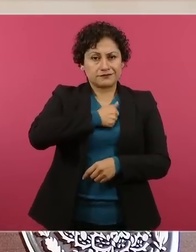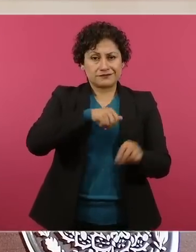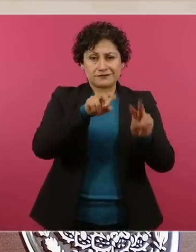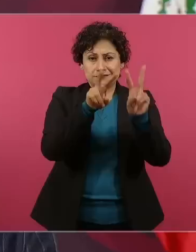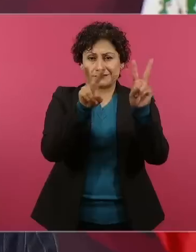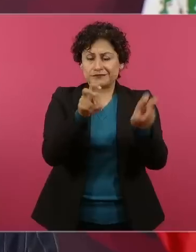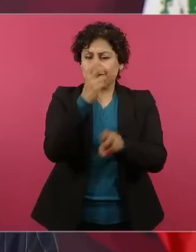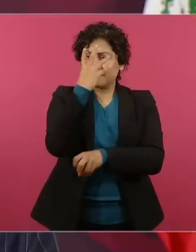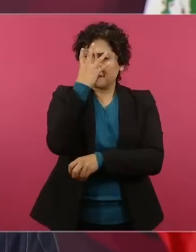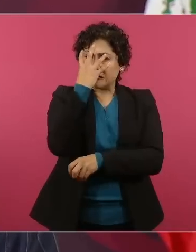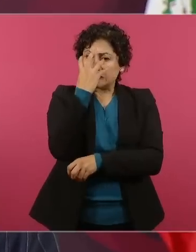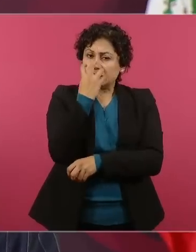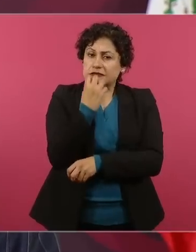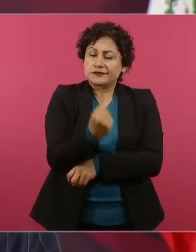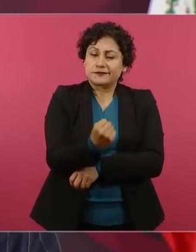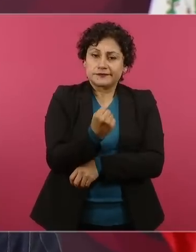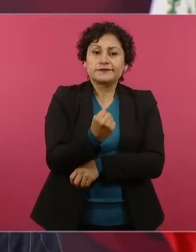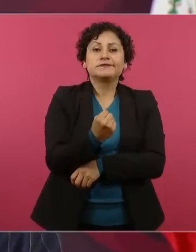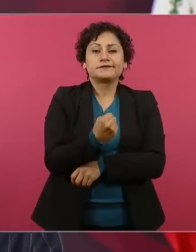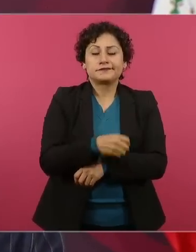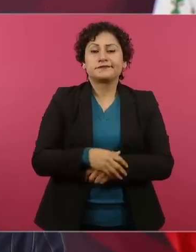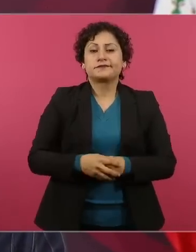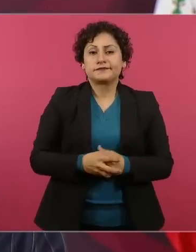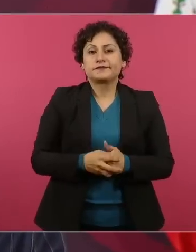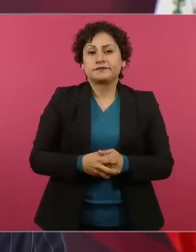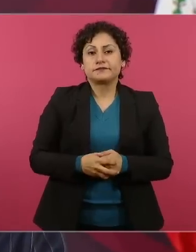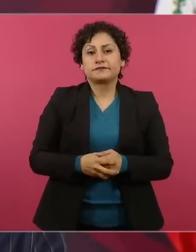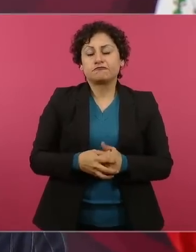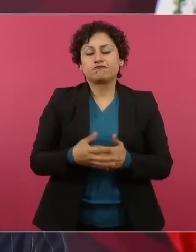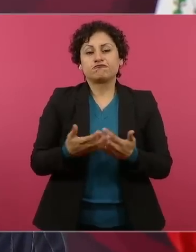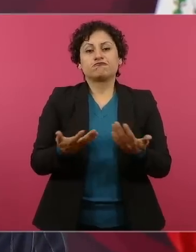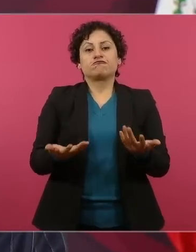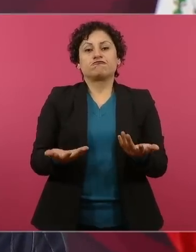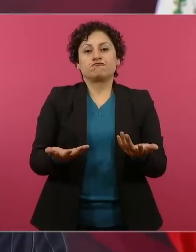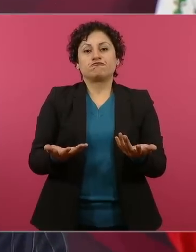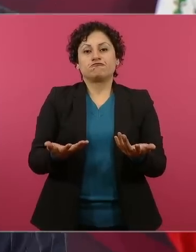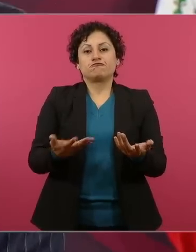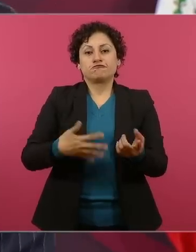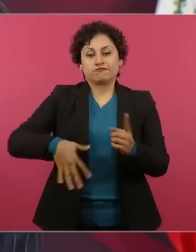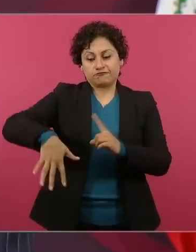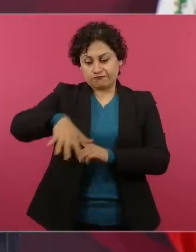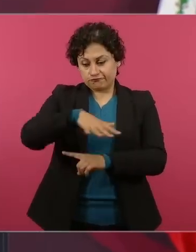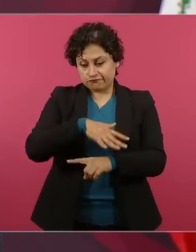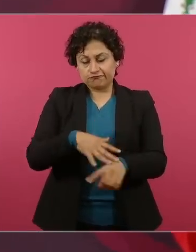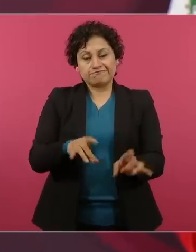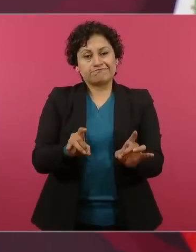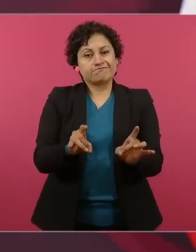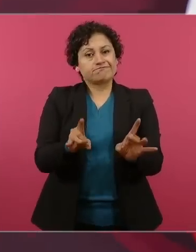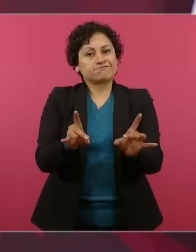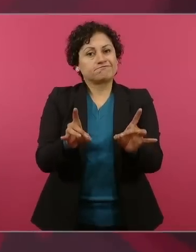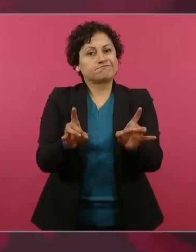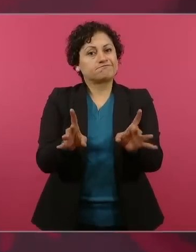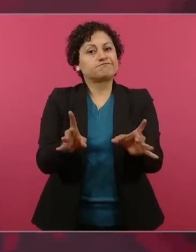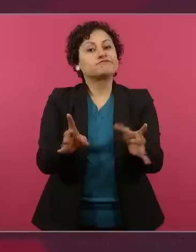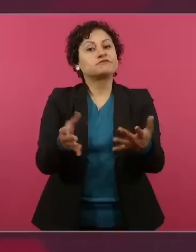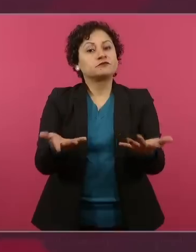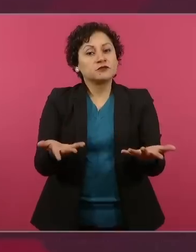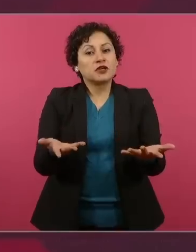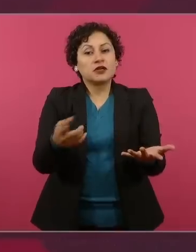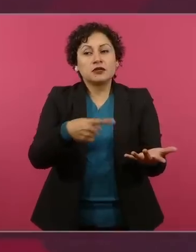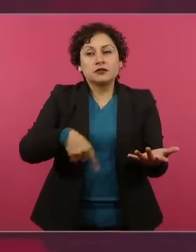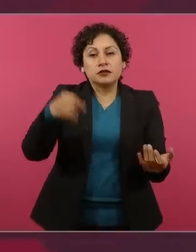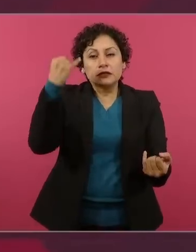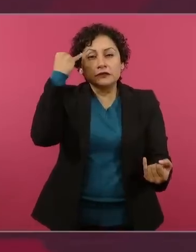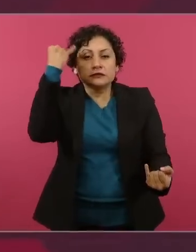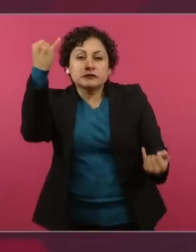esto que está sucediendo hay varias hipótesis pero hay que